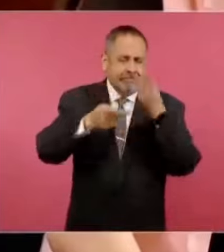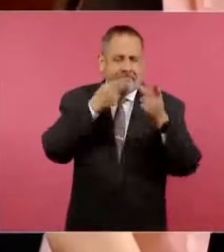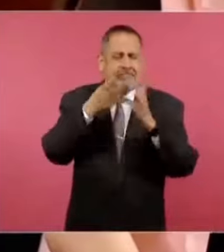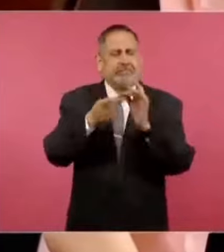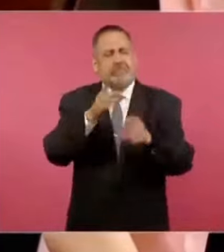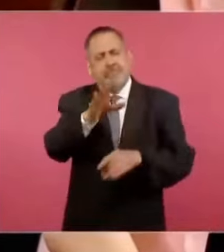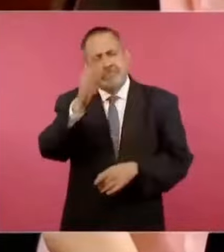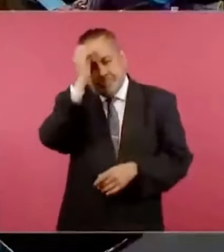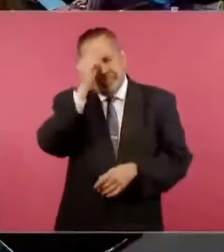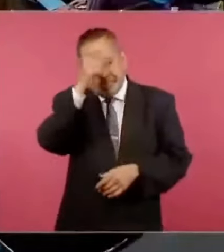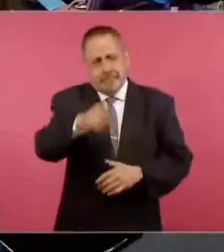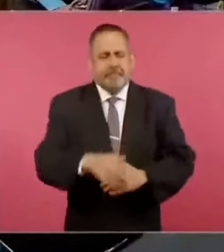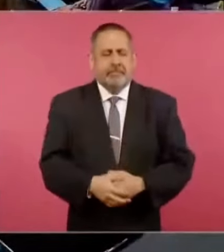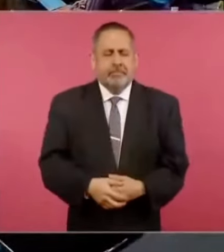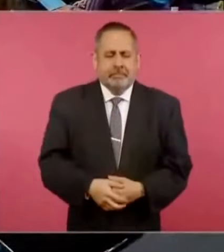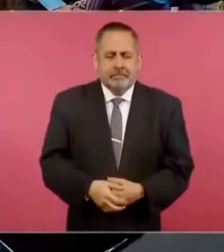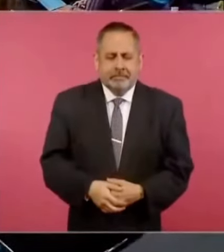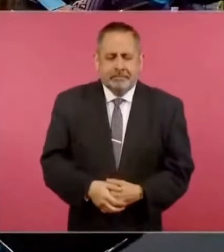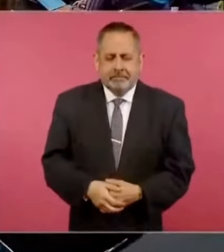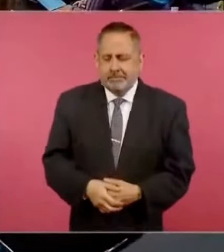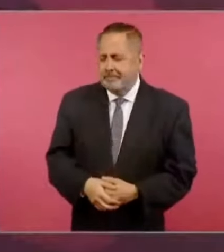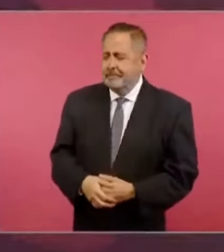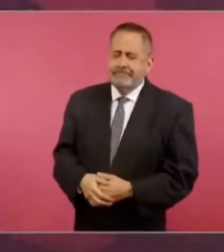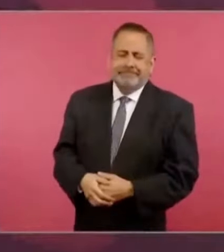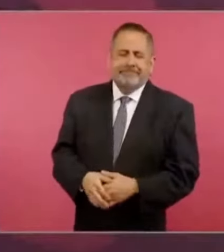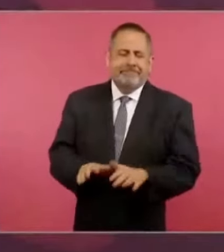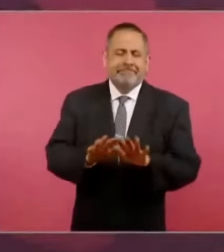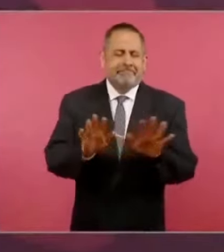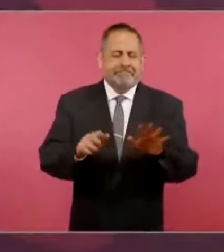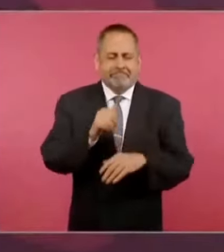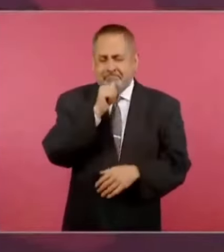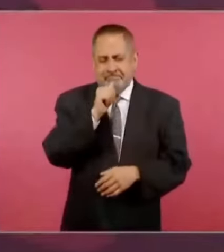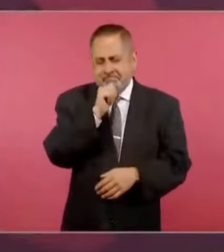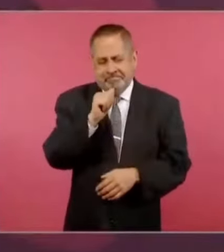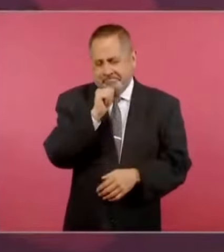opinión respecto a esto? Todavía no hay nada sobre eso.